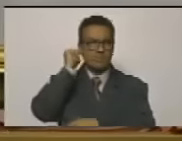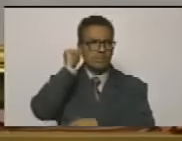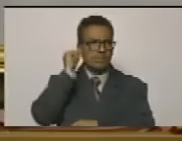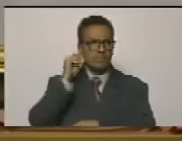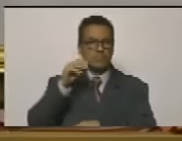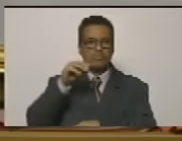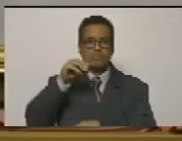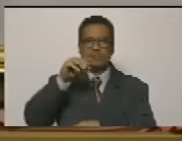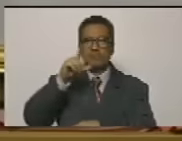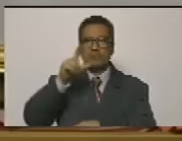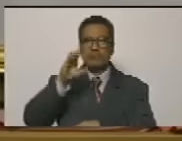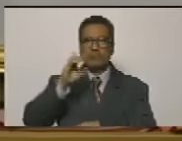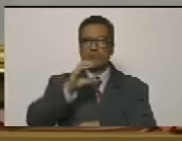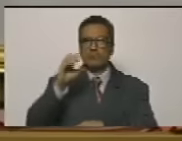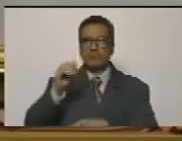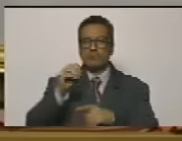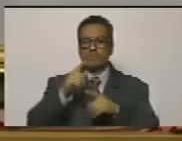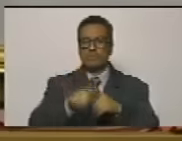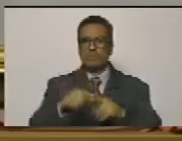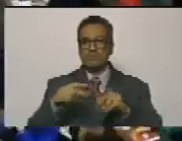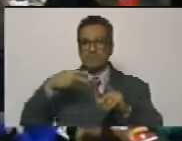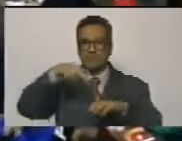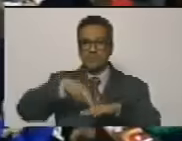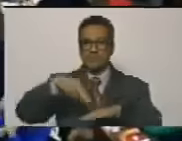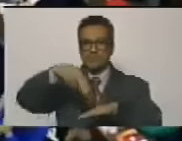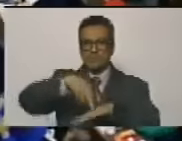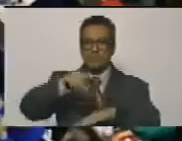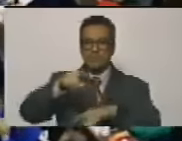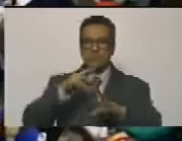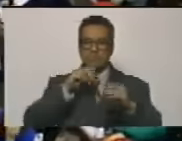Ecaut. Solicita a la tribuna de oradores y se le concede.